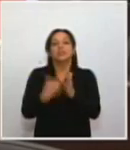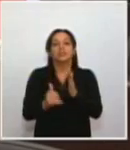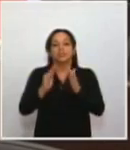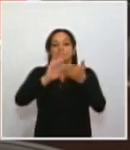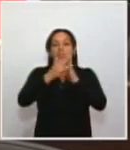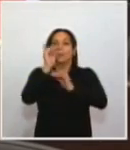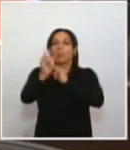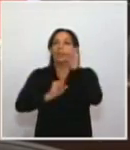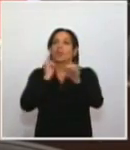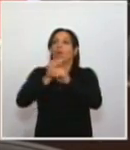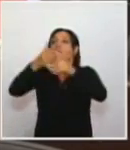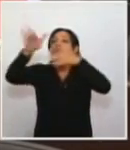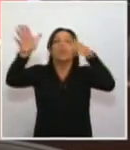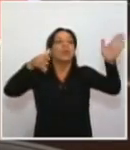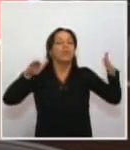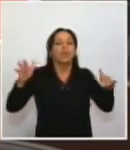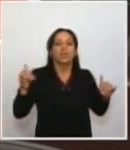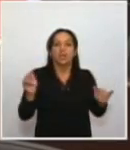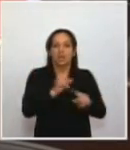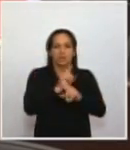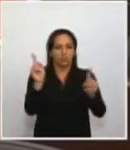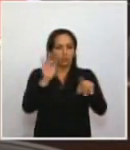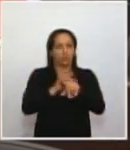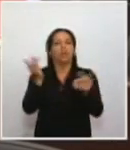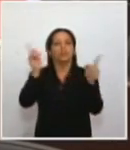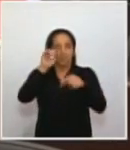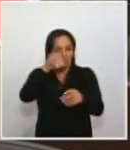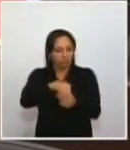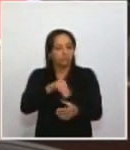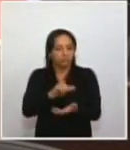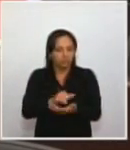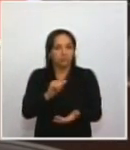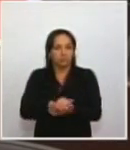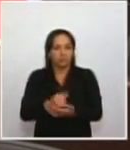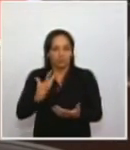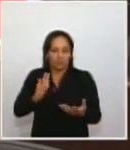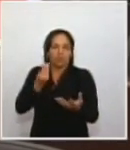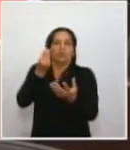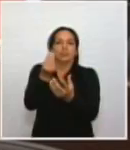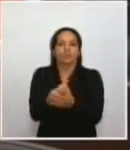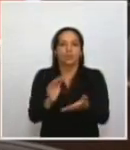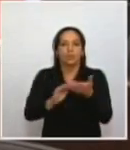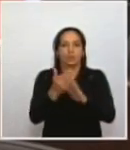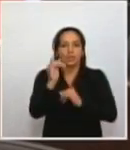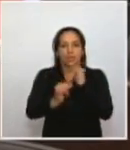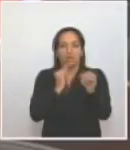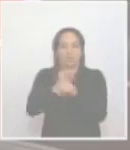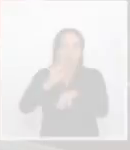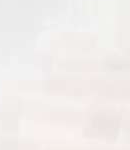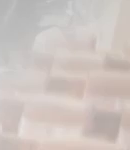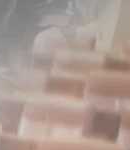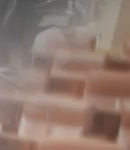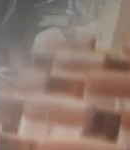comunidad internacional, que nosotros hacemos parte de una comunidad internacional que debemos escuchar.